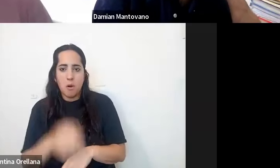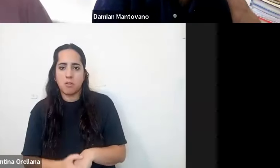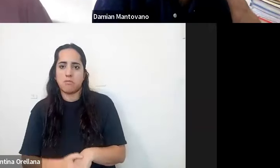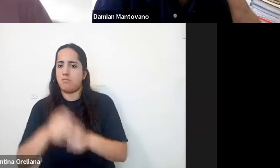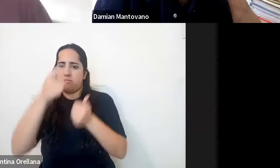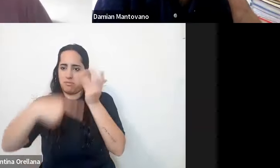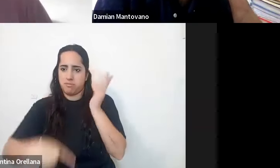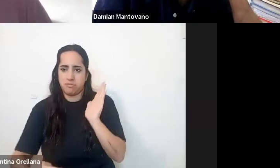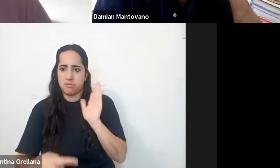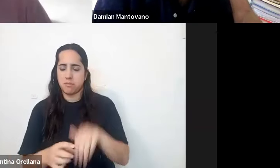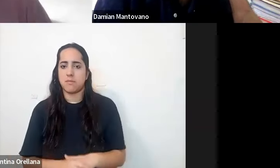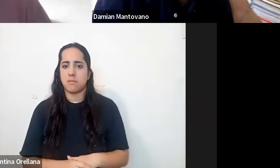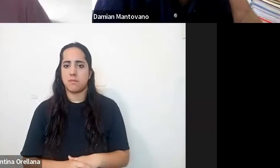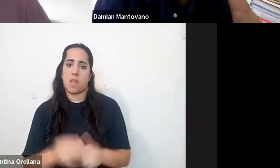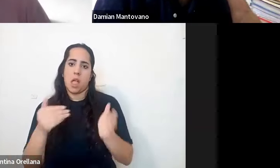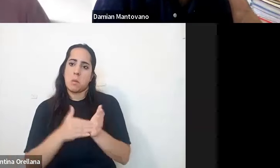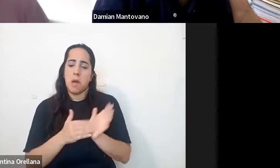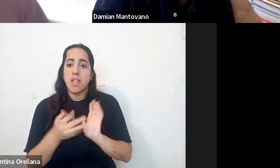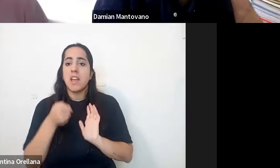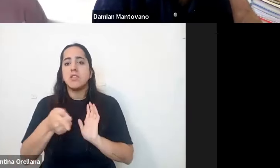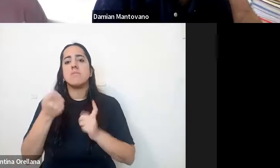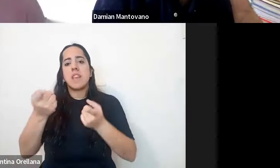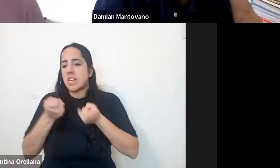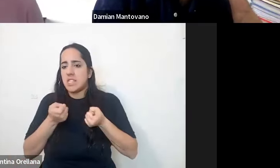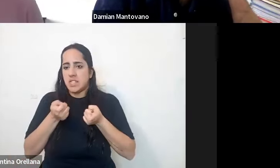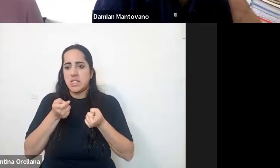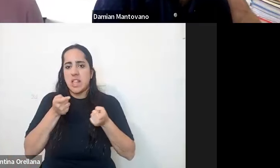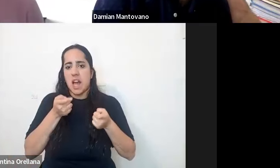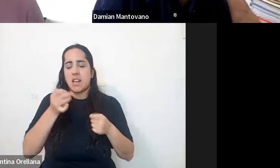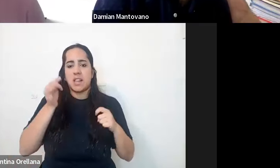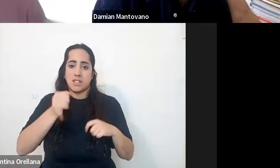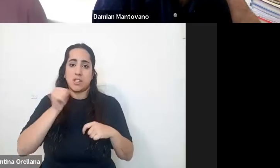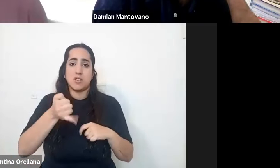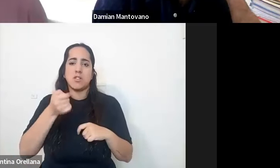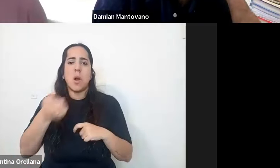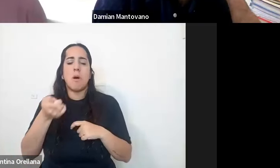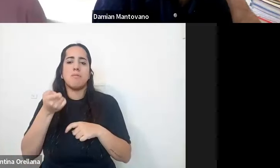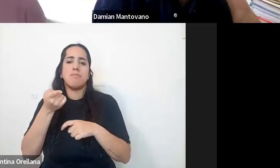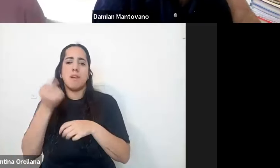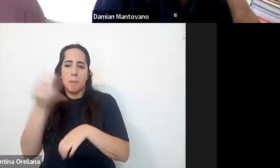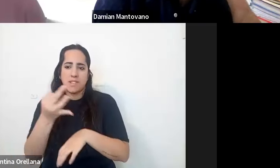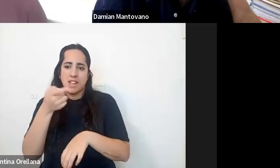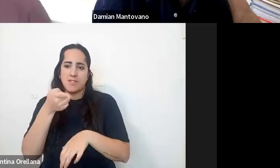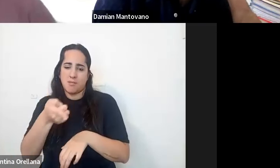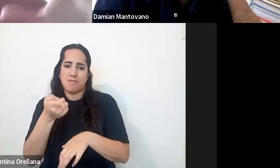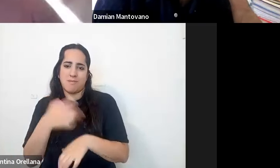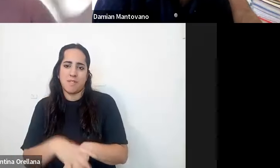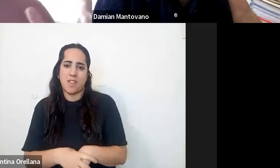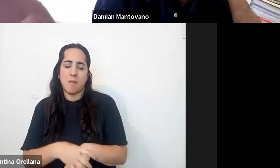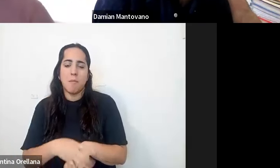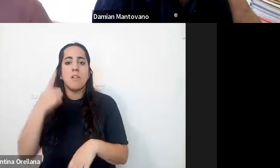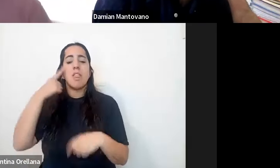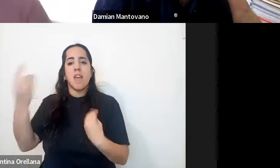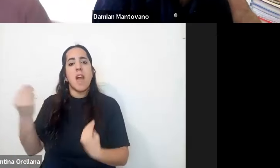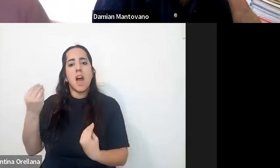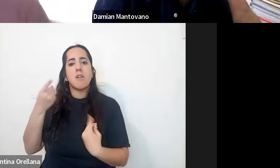etcétera algo que es necesario en estas especializaciones pero la idea es poder tener un